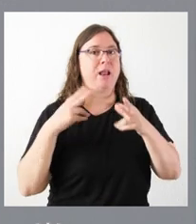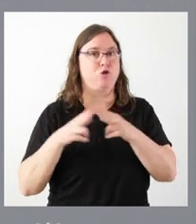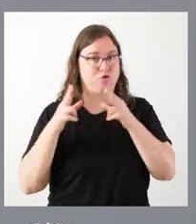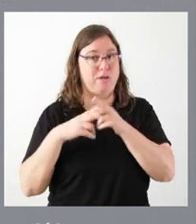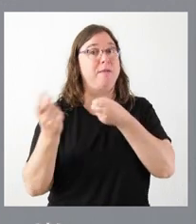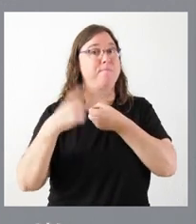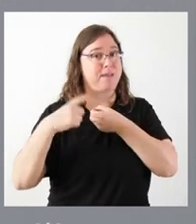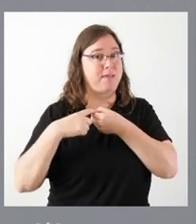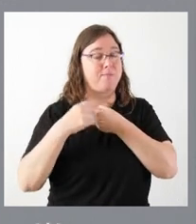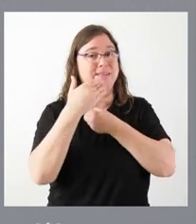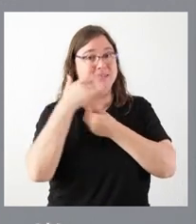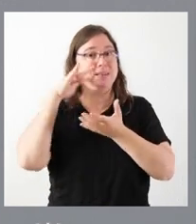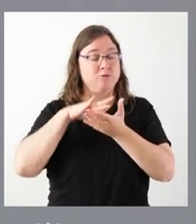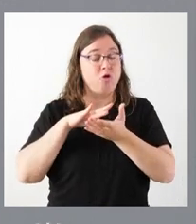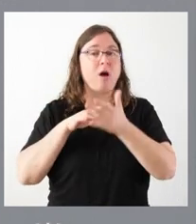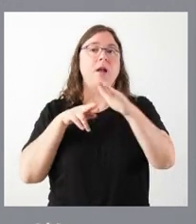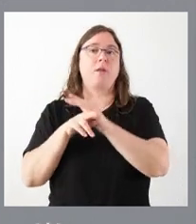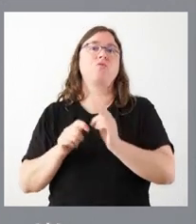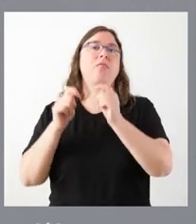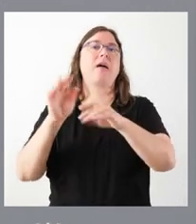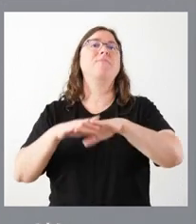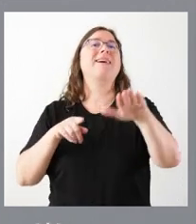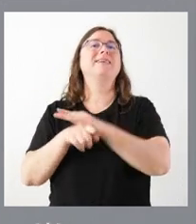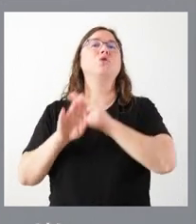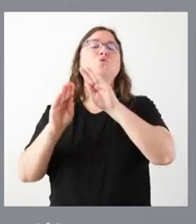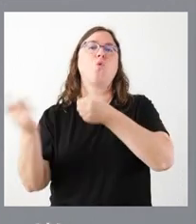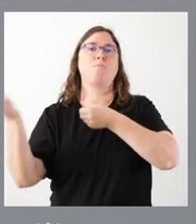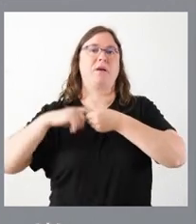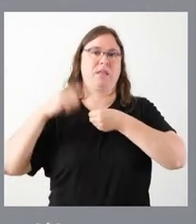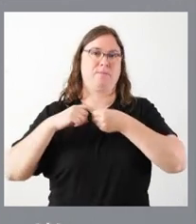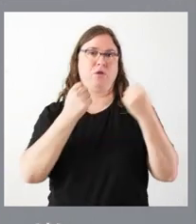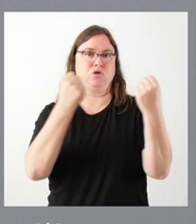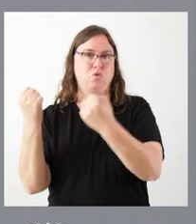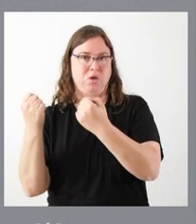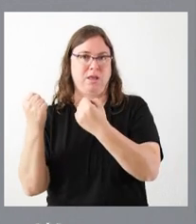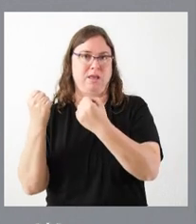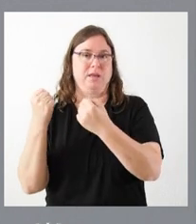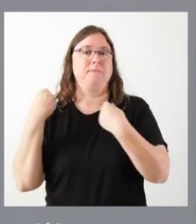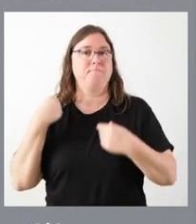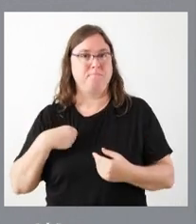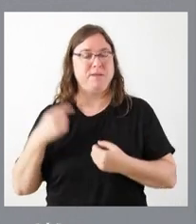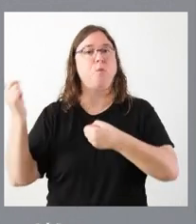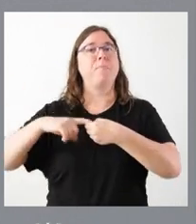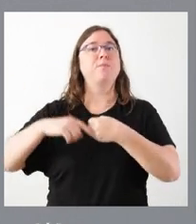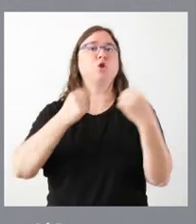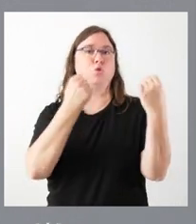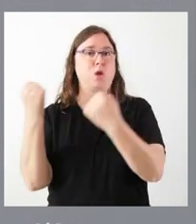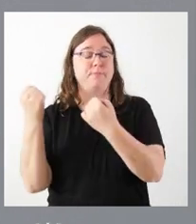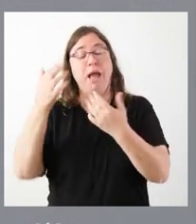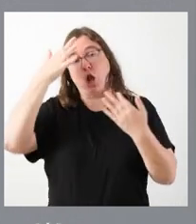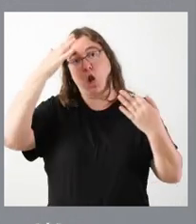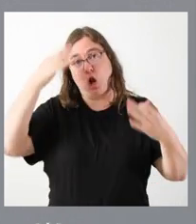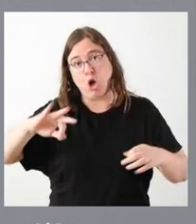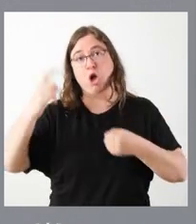una serie de recursos para gestionar su presencia en esa participación institucional. Lógicamente, la